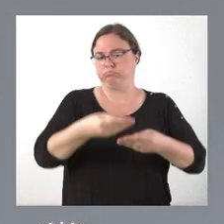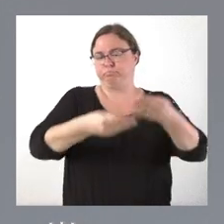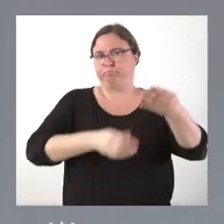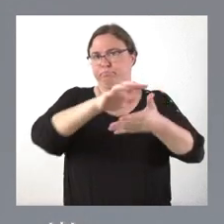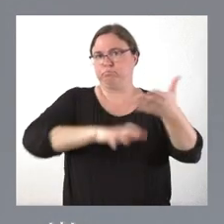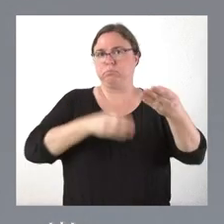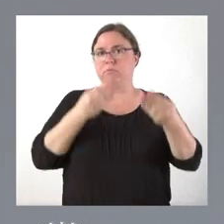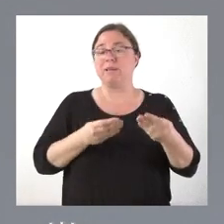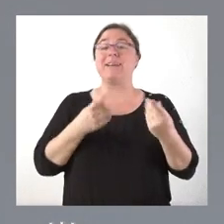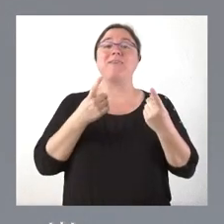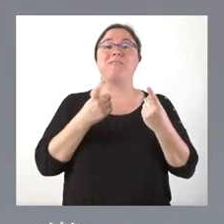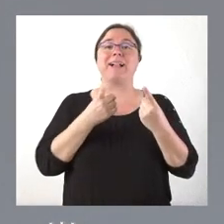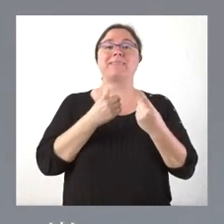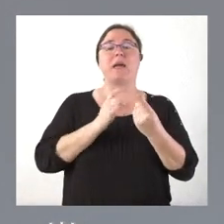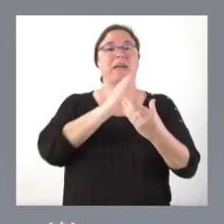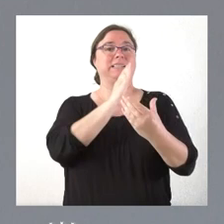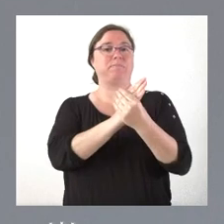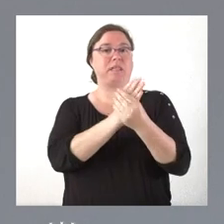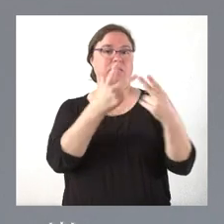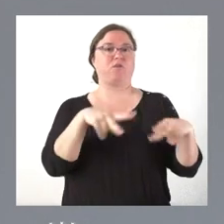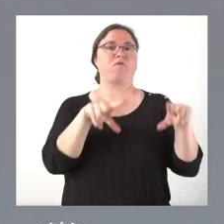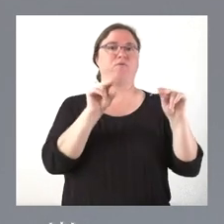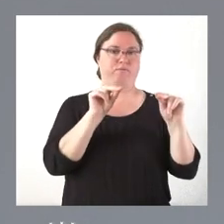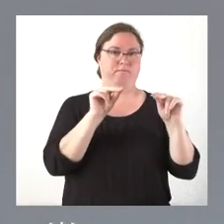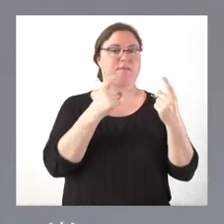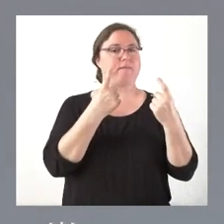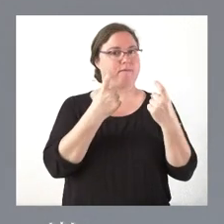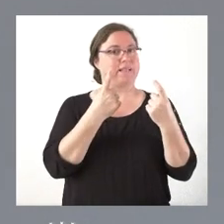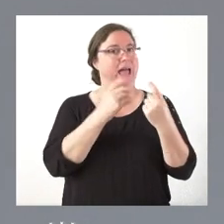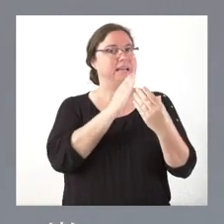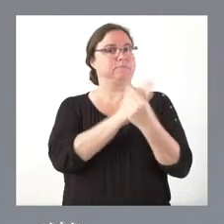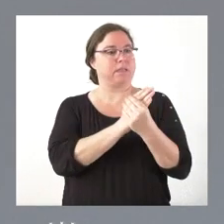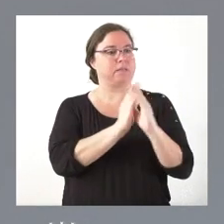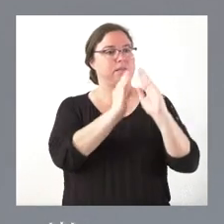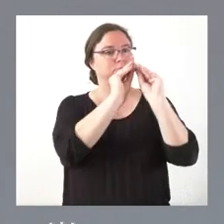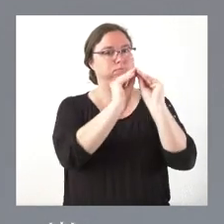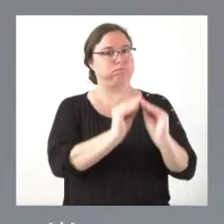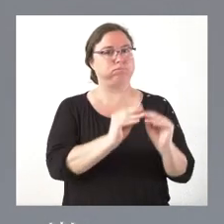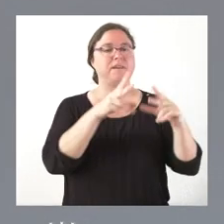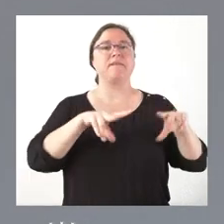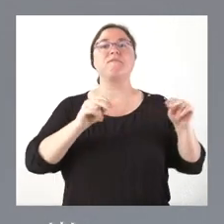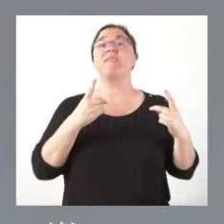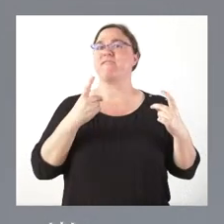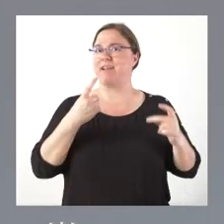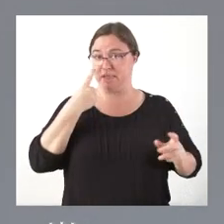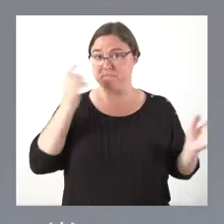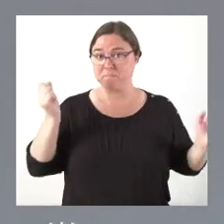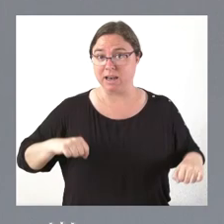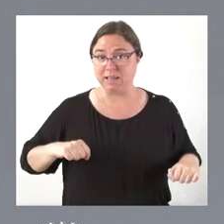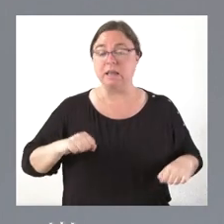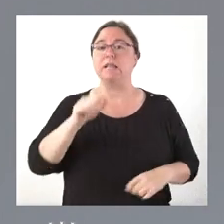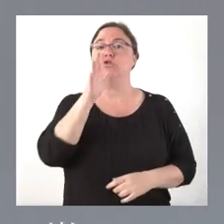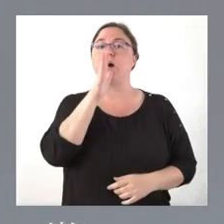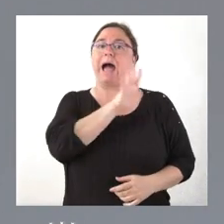terminar el expediente. De acuerdo, se tiene que terminar el expediente. De manera que yo lo que tengo ahora